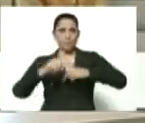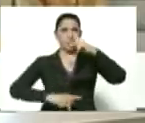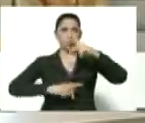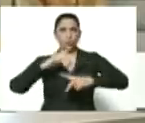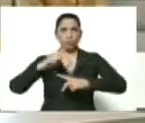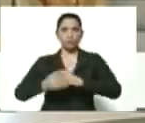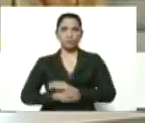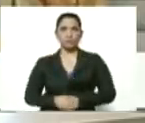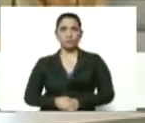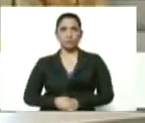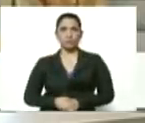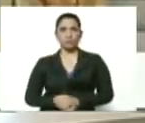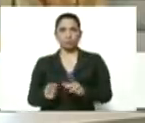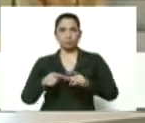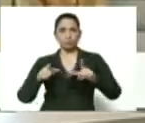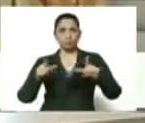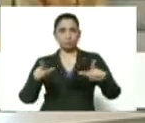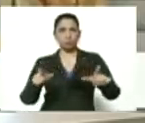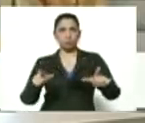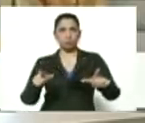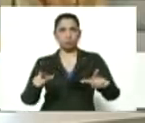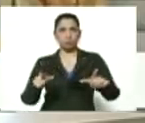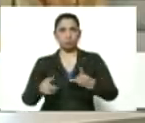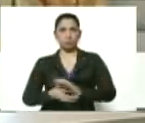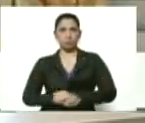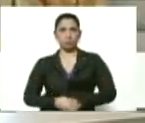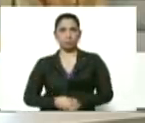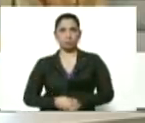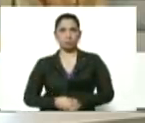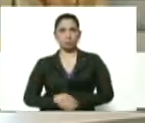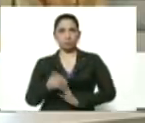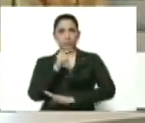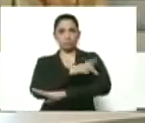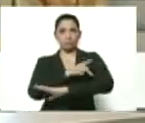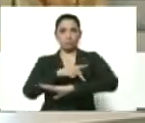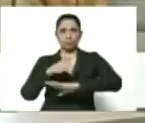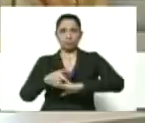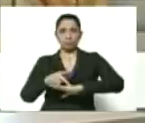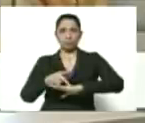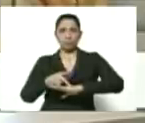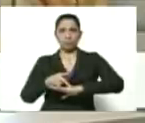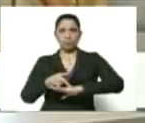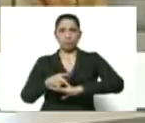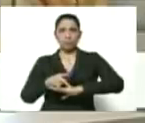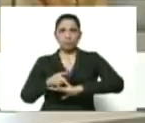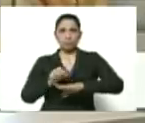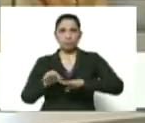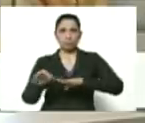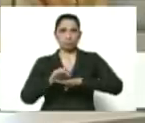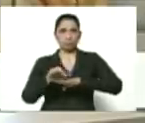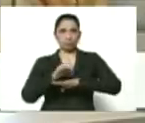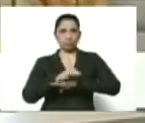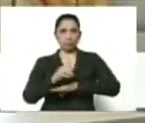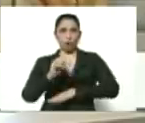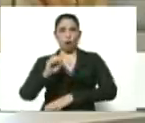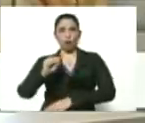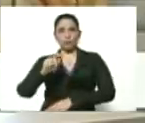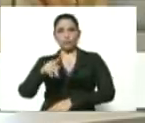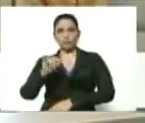en el sector Bellatobar 2, parroquia La Aparición, municipio Ospino,